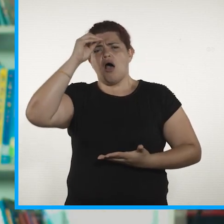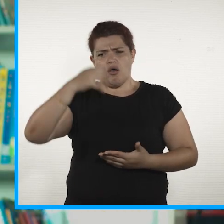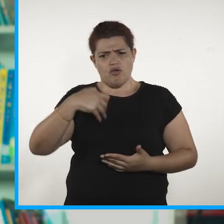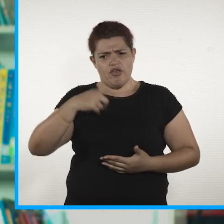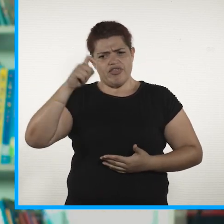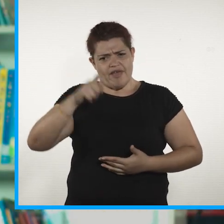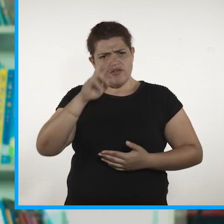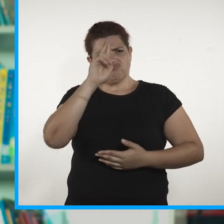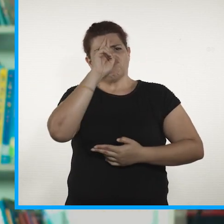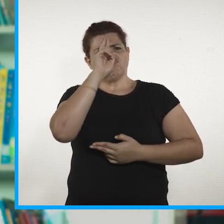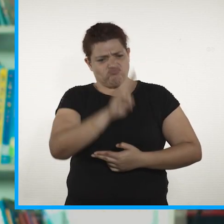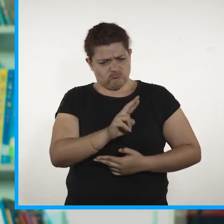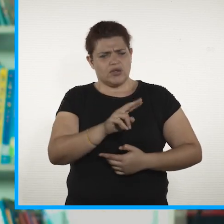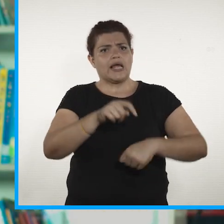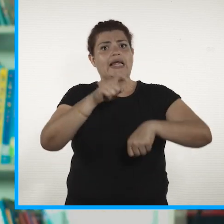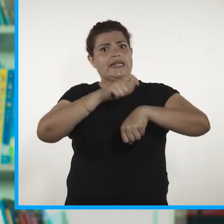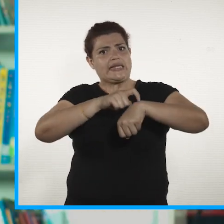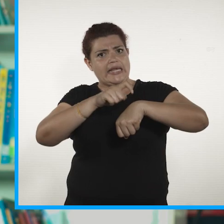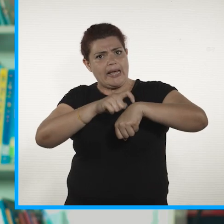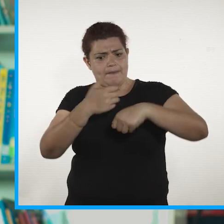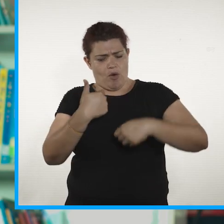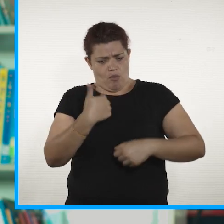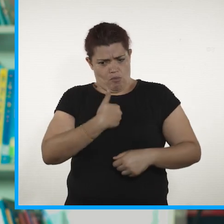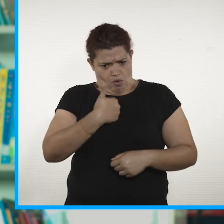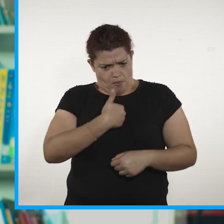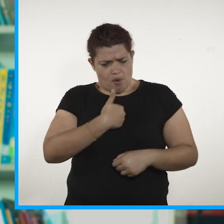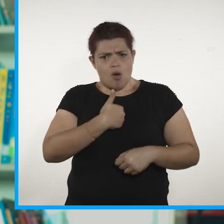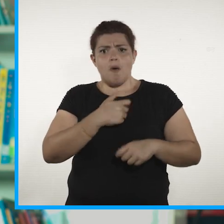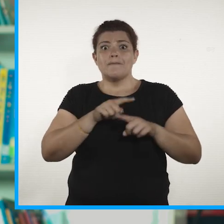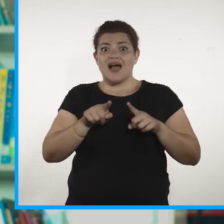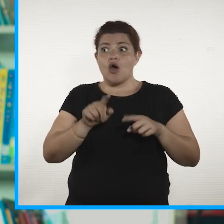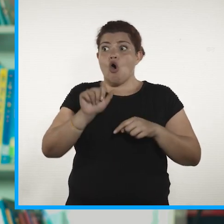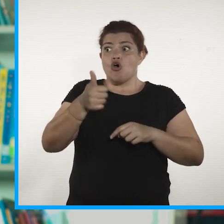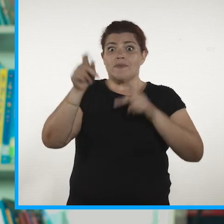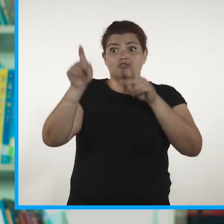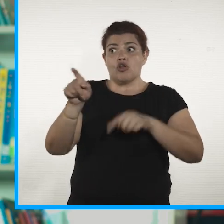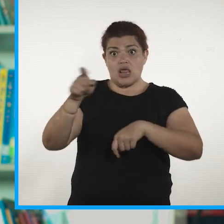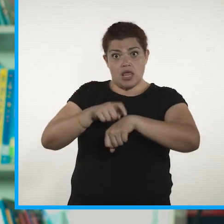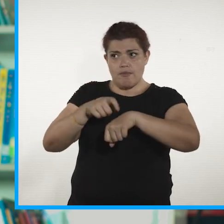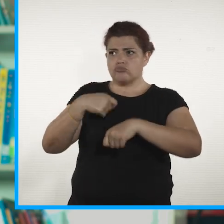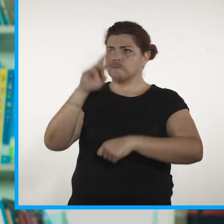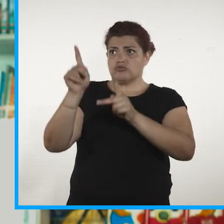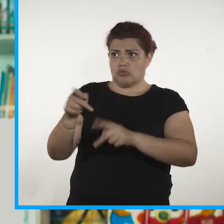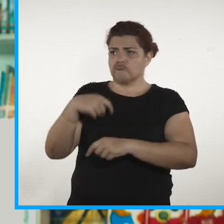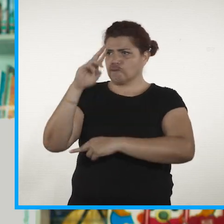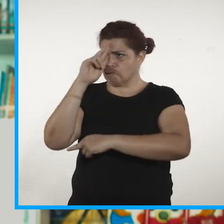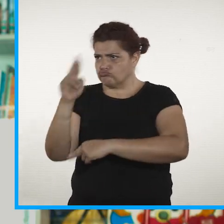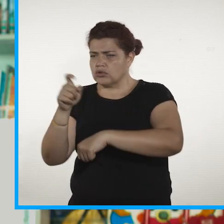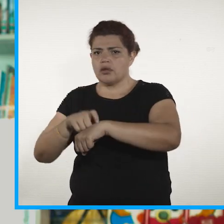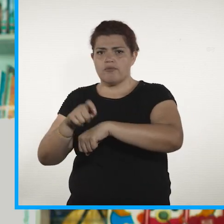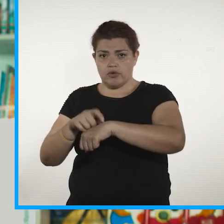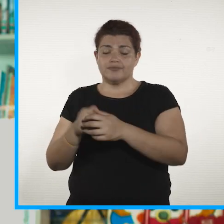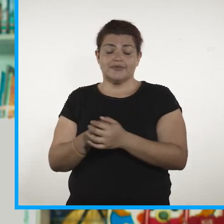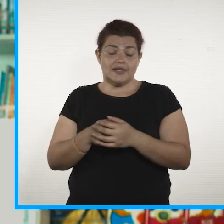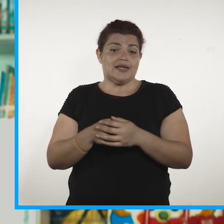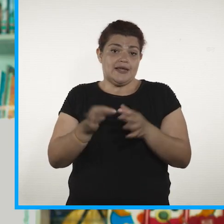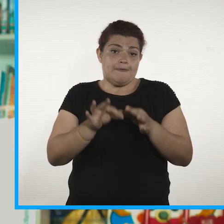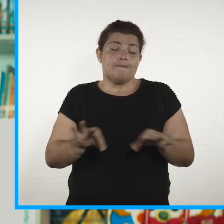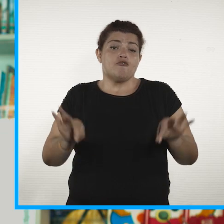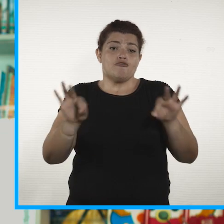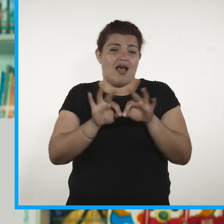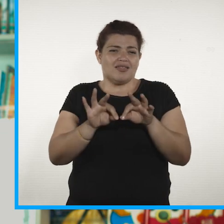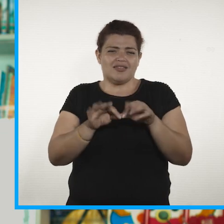debemos de respetar no solo el tiempo de ellos sino también el tiempo de los demás. Es muy importante que